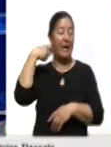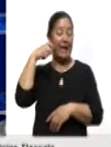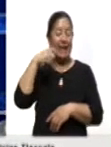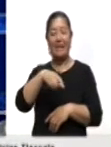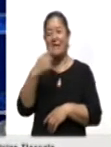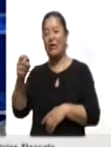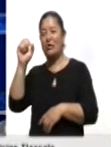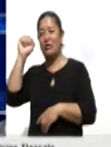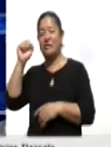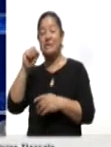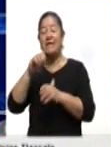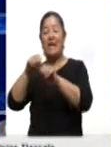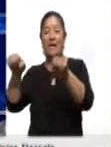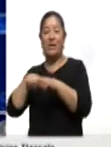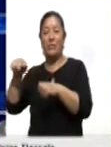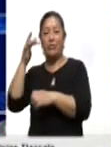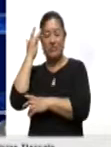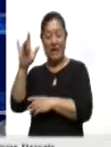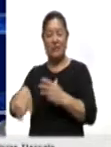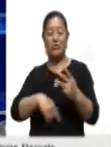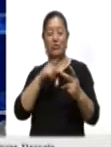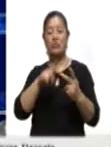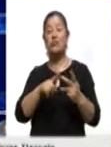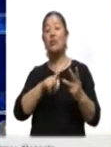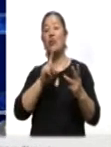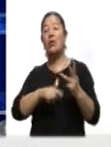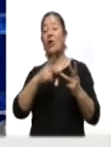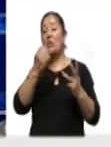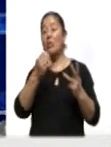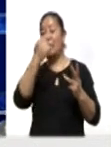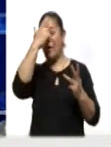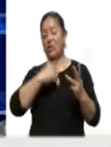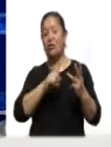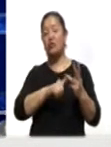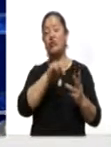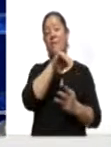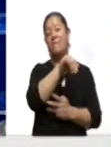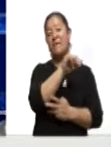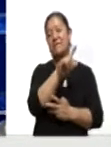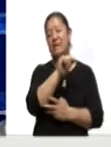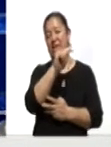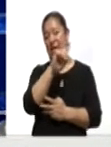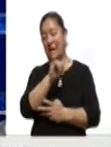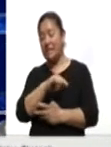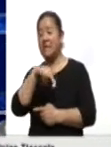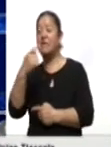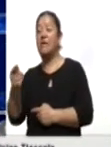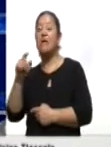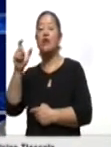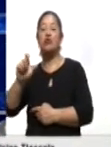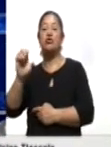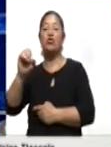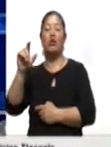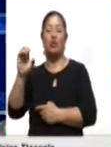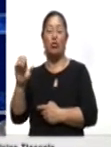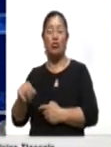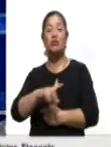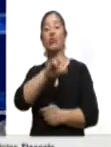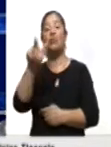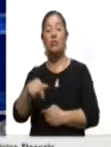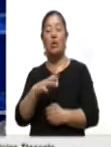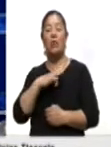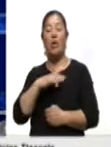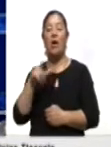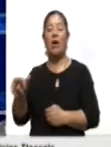Y más tarde, a las 9 de la noche, Mazatlán visita a los Xolos. Y para cerrar la jornada 14, Lola Franja